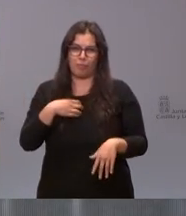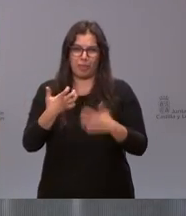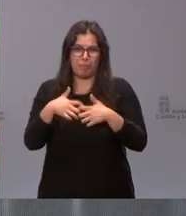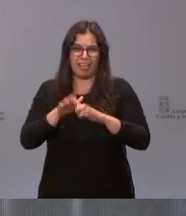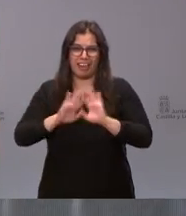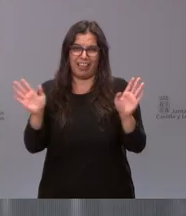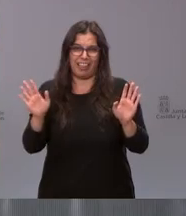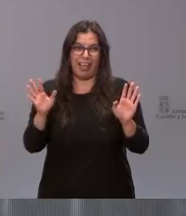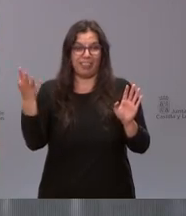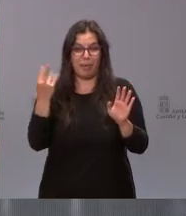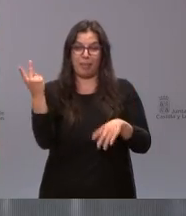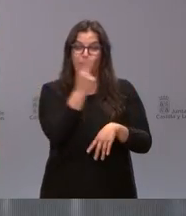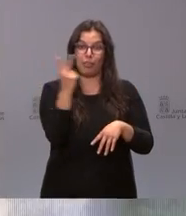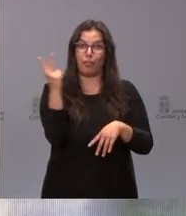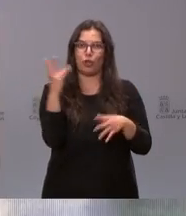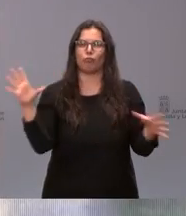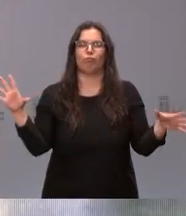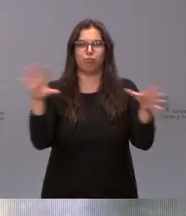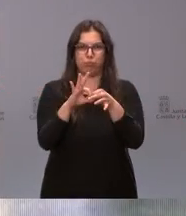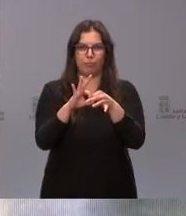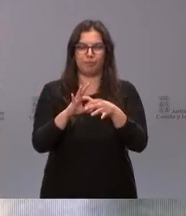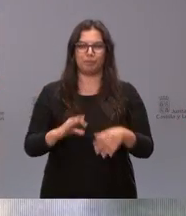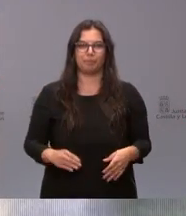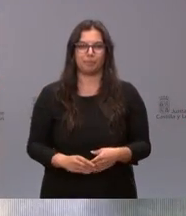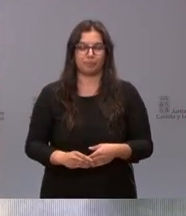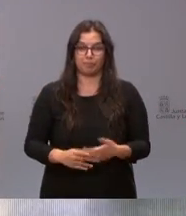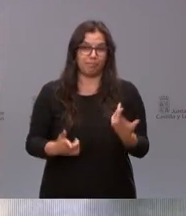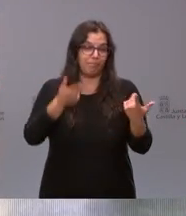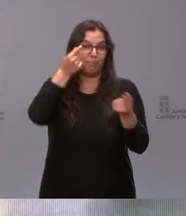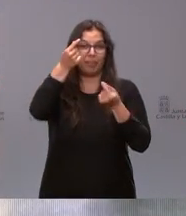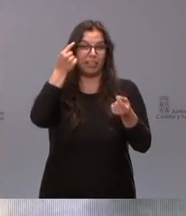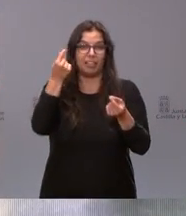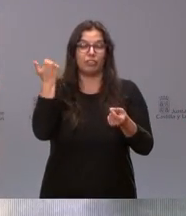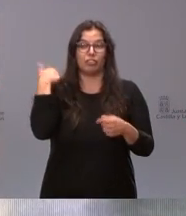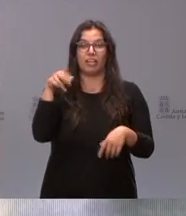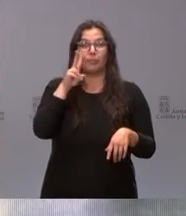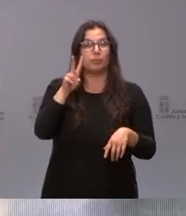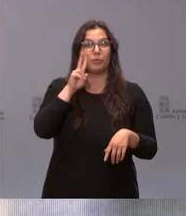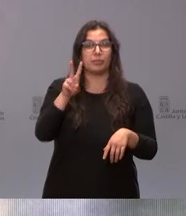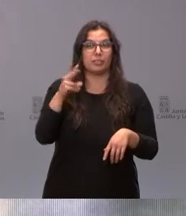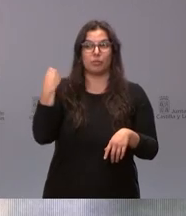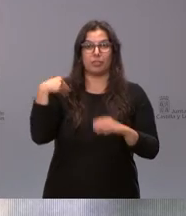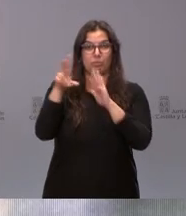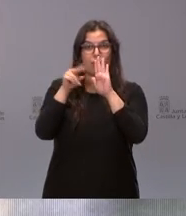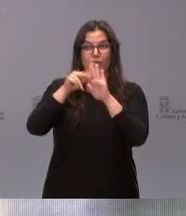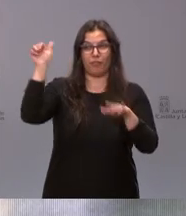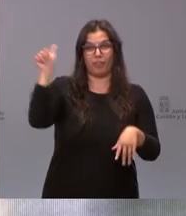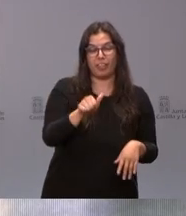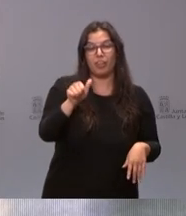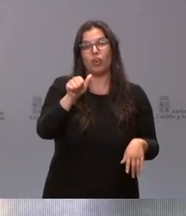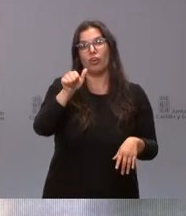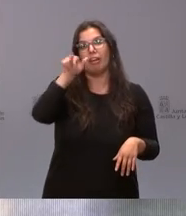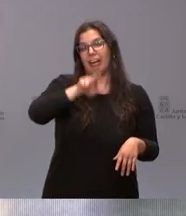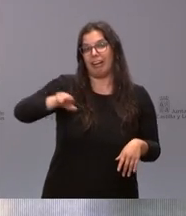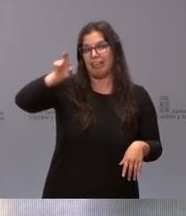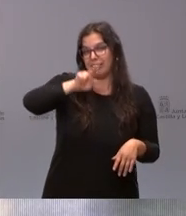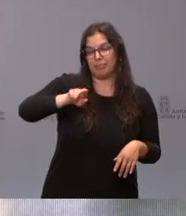tecnología y eso es imprescindible bueno las cifras las ha dicho el propio vídeo no los voy a no las